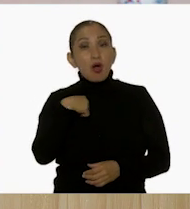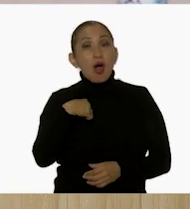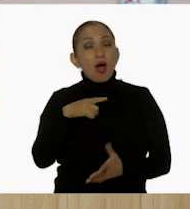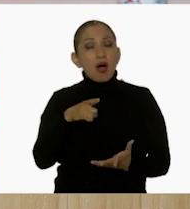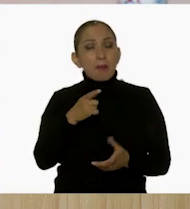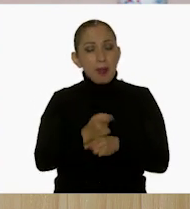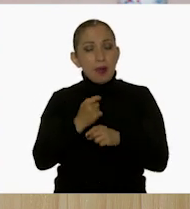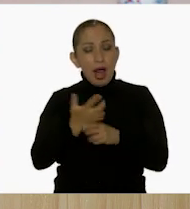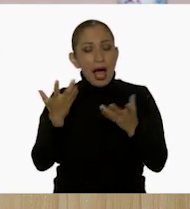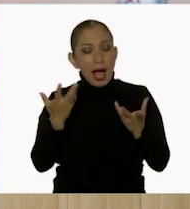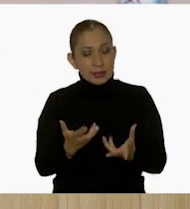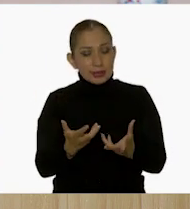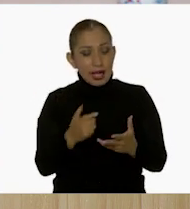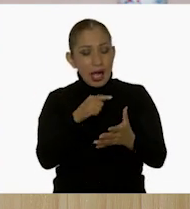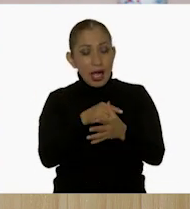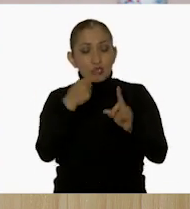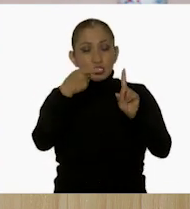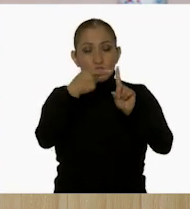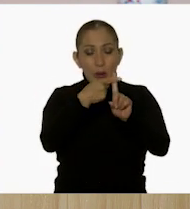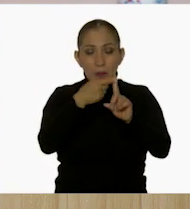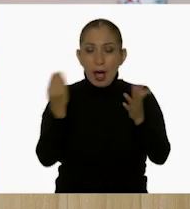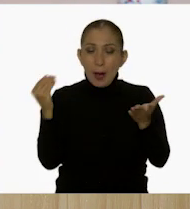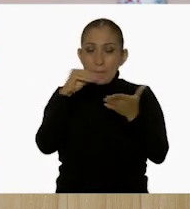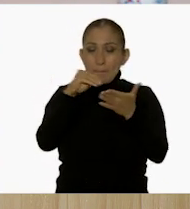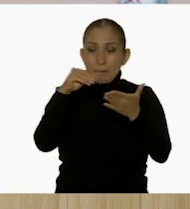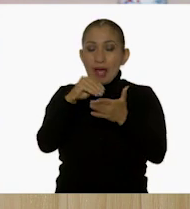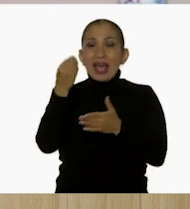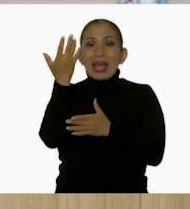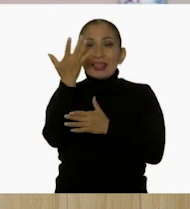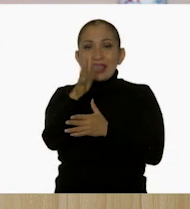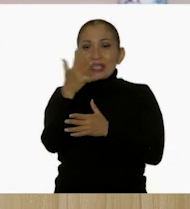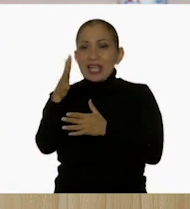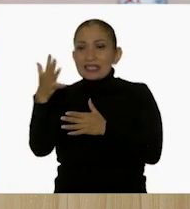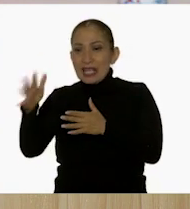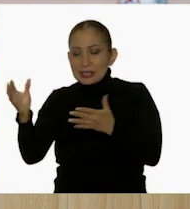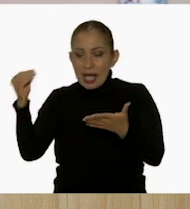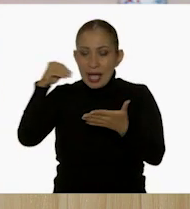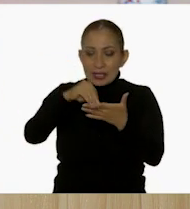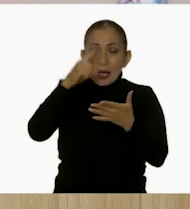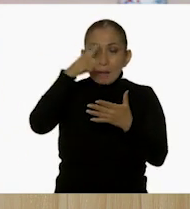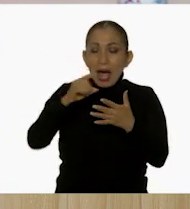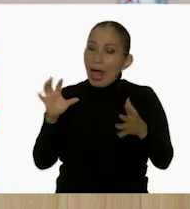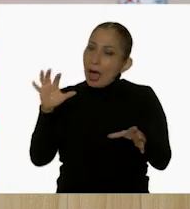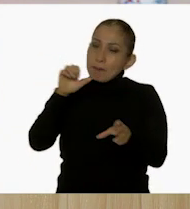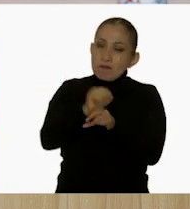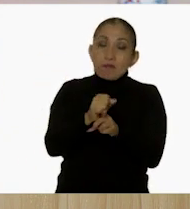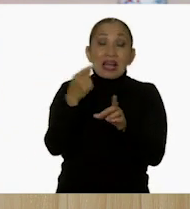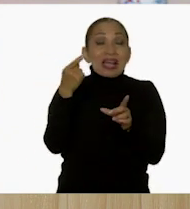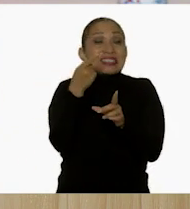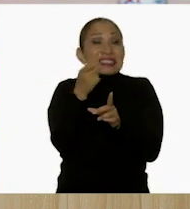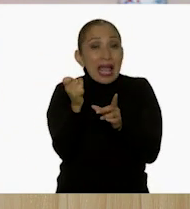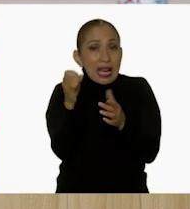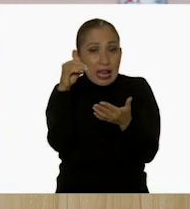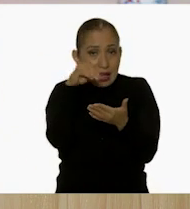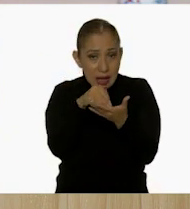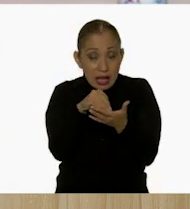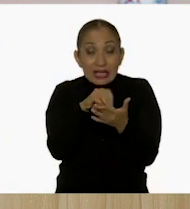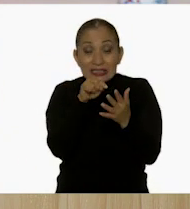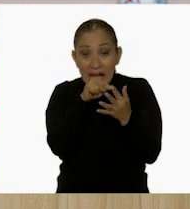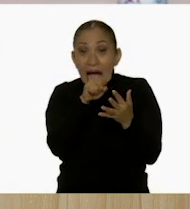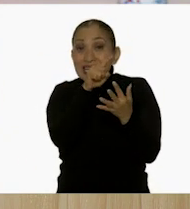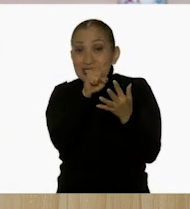que primero hacía era sumar todas las decenas para completar esa centena y una vez que